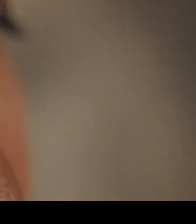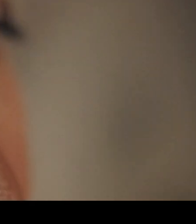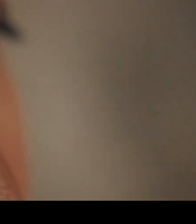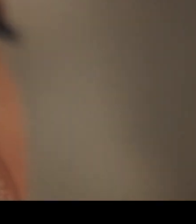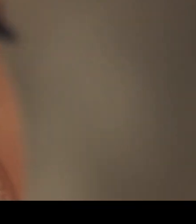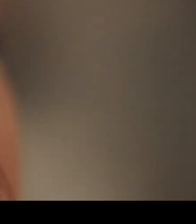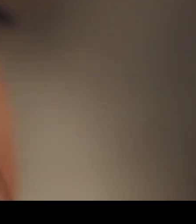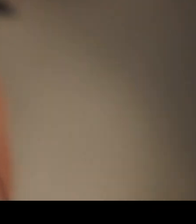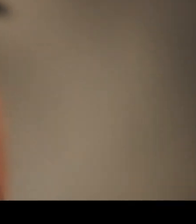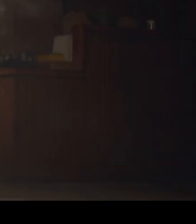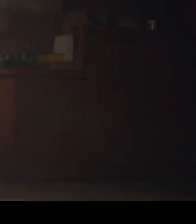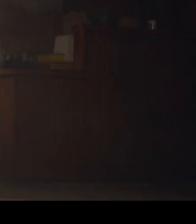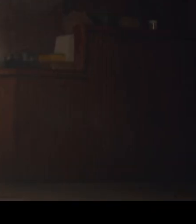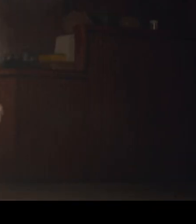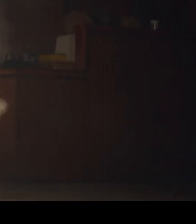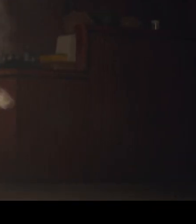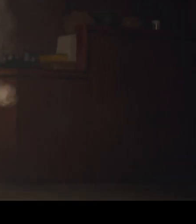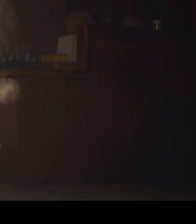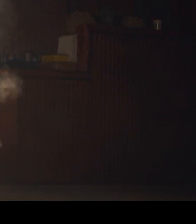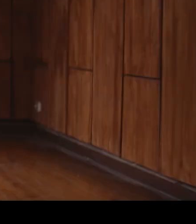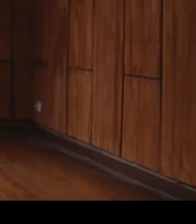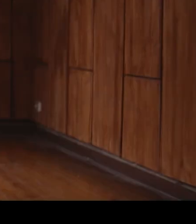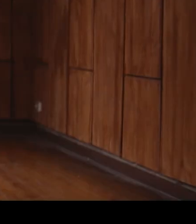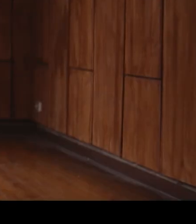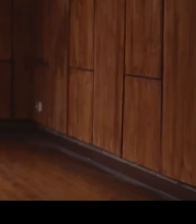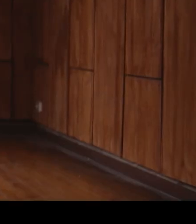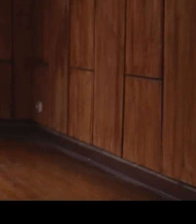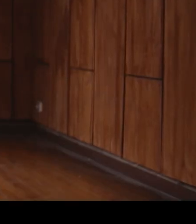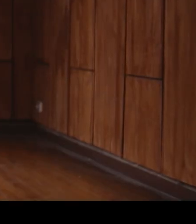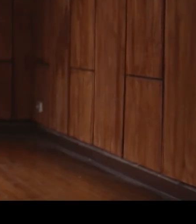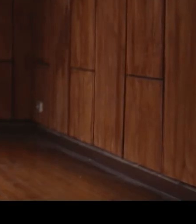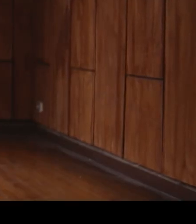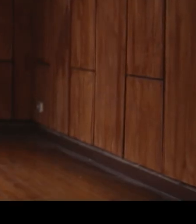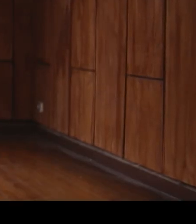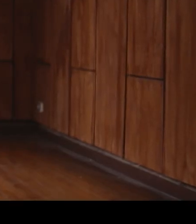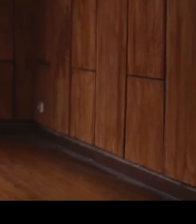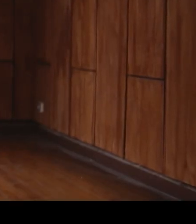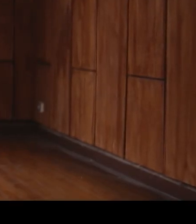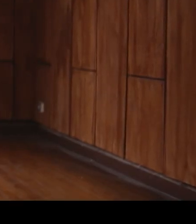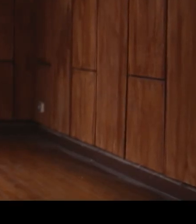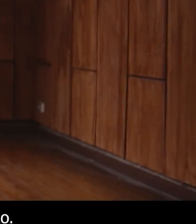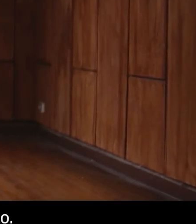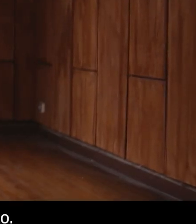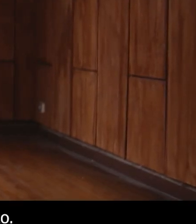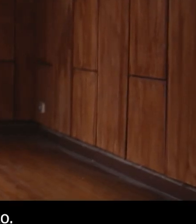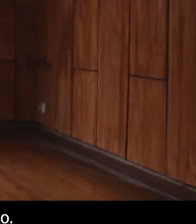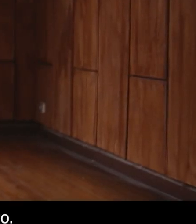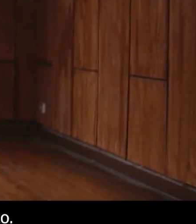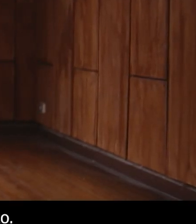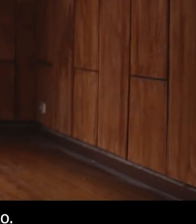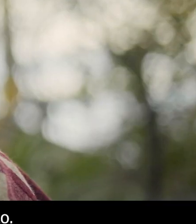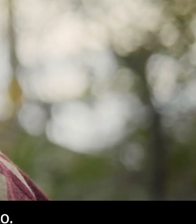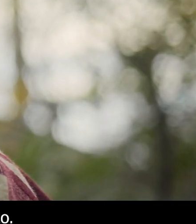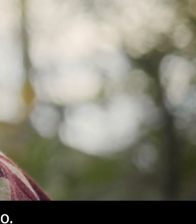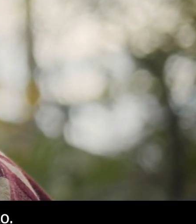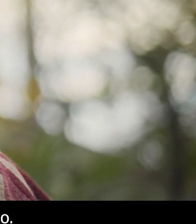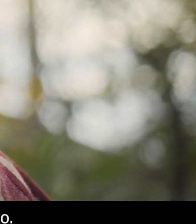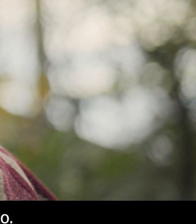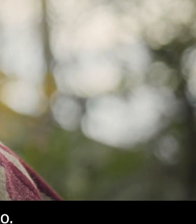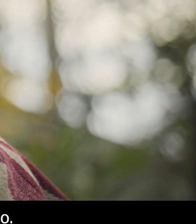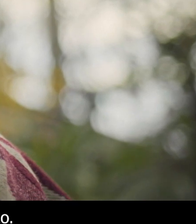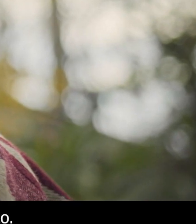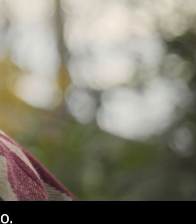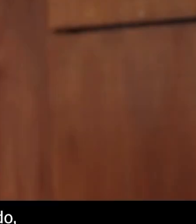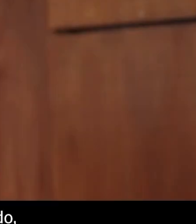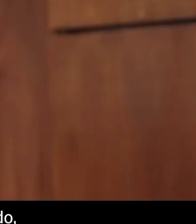VIH. Si no estamos informados, eso va a continuar. Hablemos de VIH, pero de una forma no castigadora, sino de una forma en la cual le invitemos a